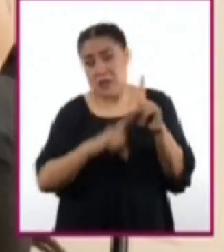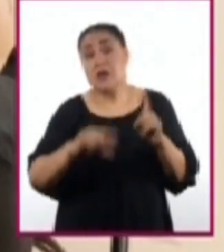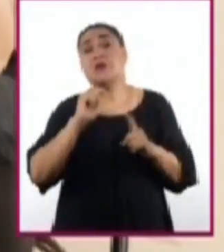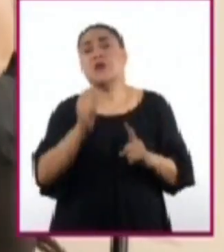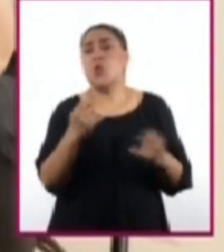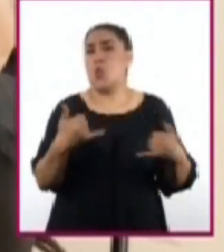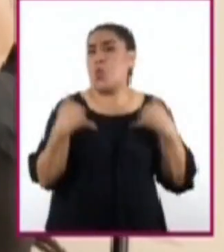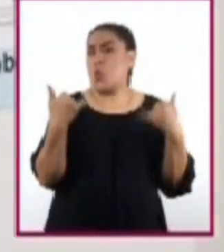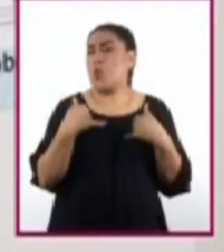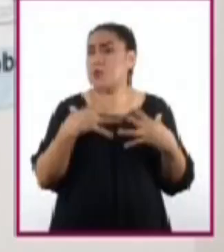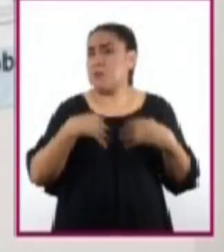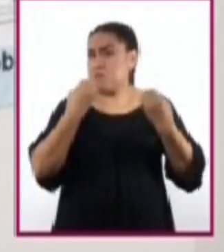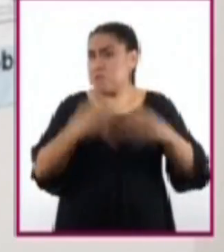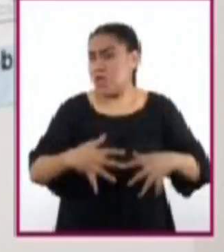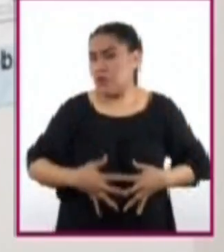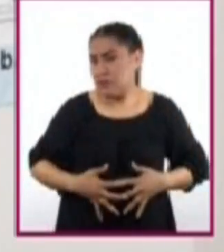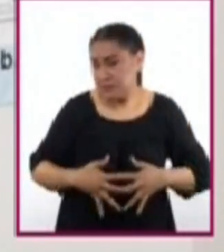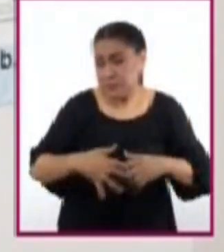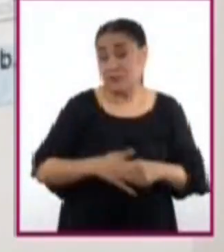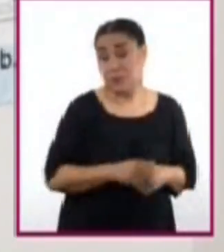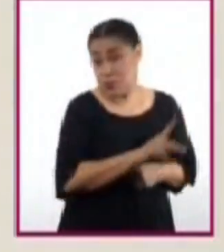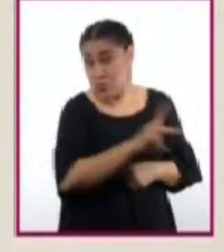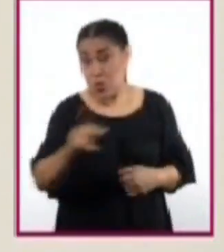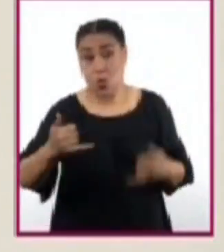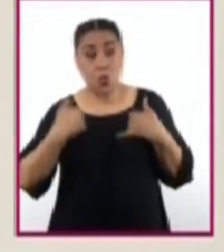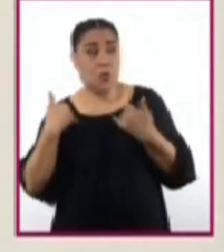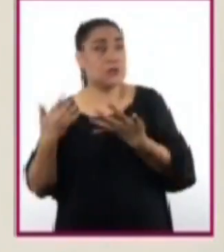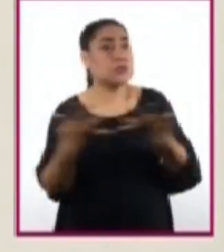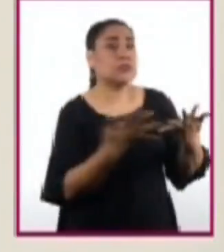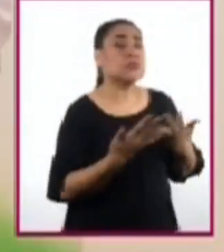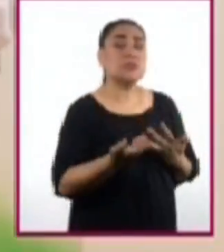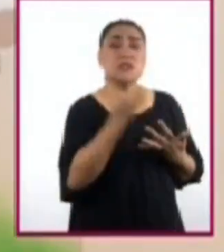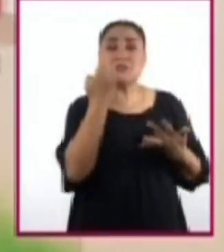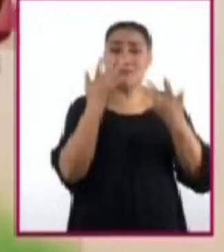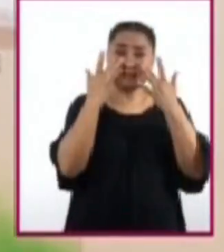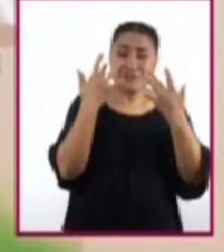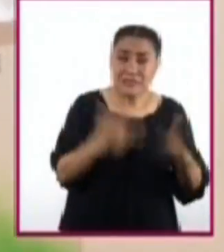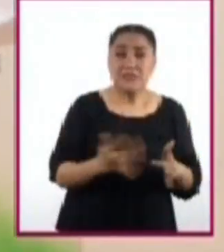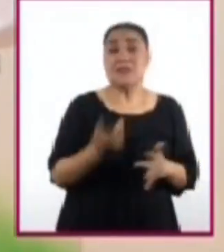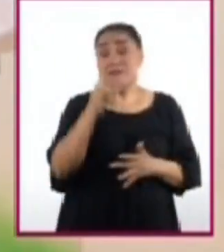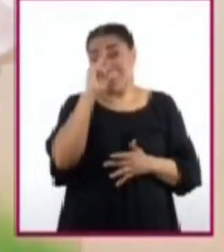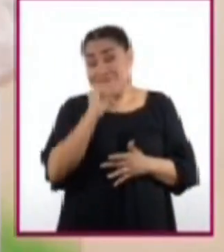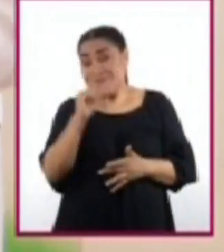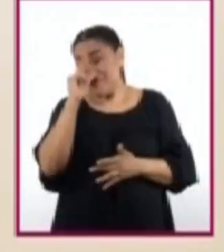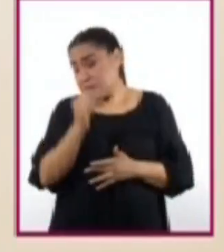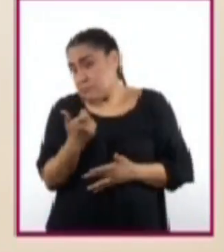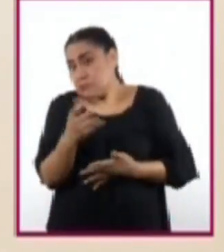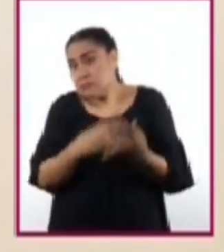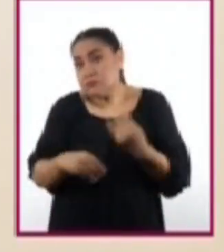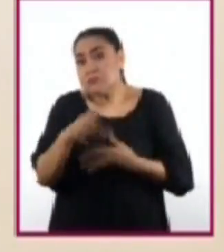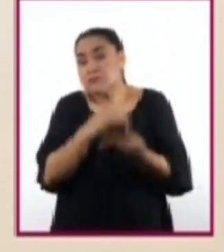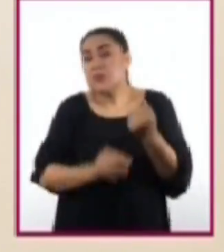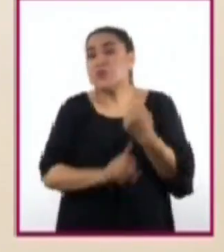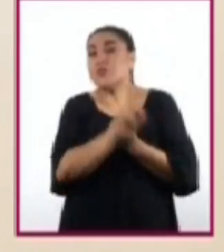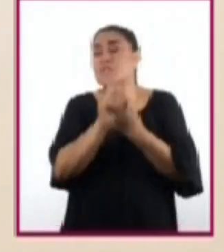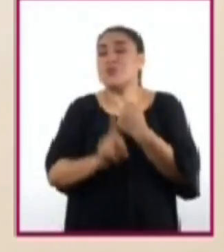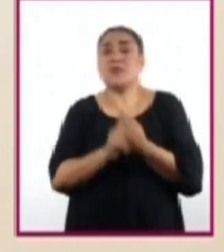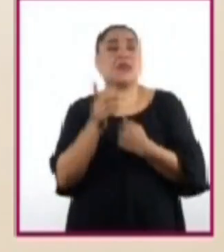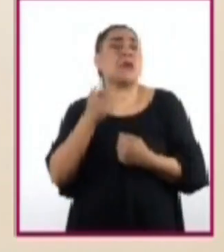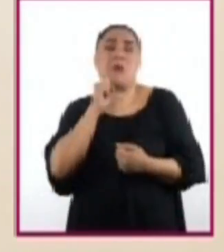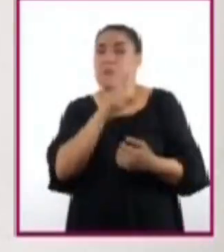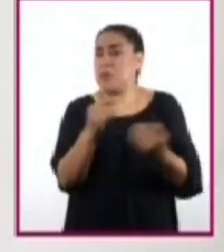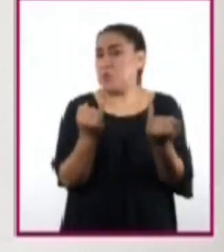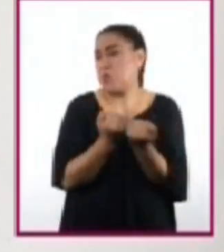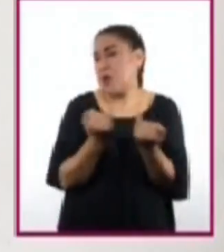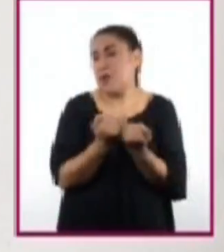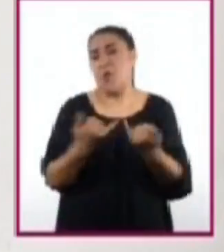embarazo adolescente. La mayoría de ellas abandona sus estudios y ve limitado su desarrollo económico y social. Lo mismo